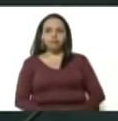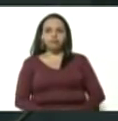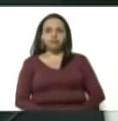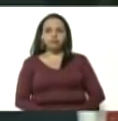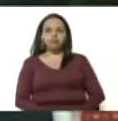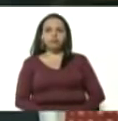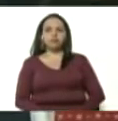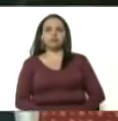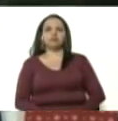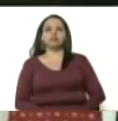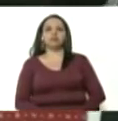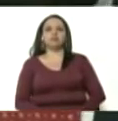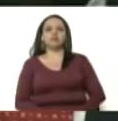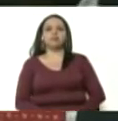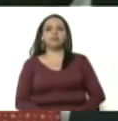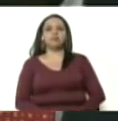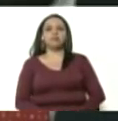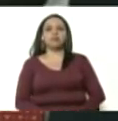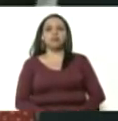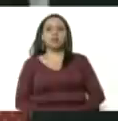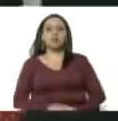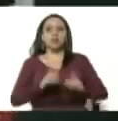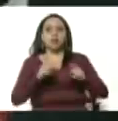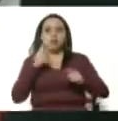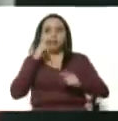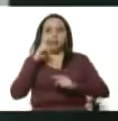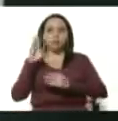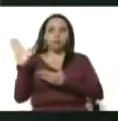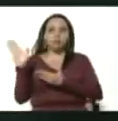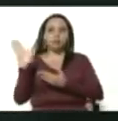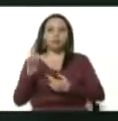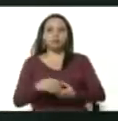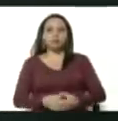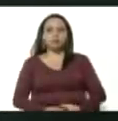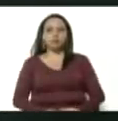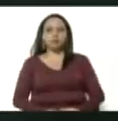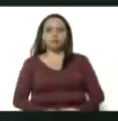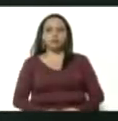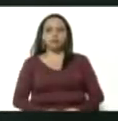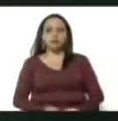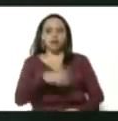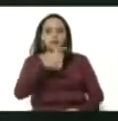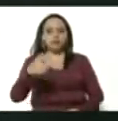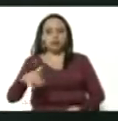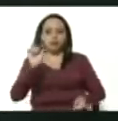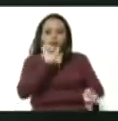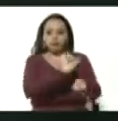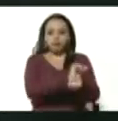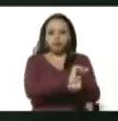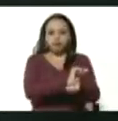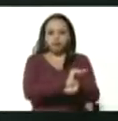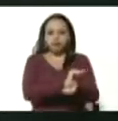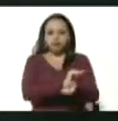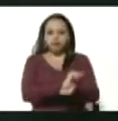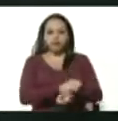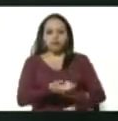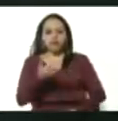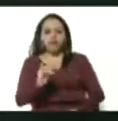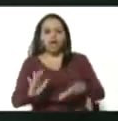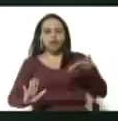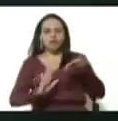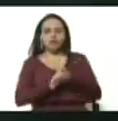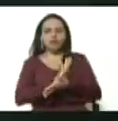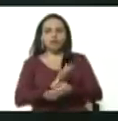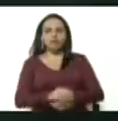Aquí vemos también detenciones que se fueron dando en el marco